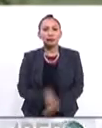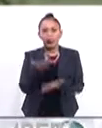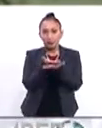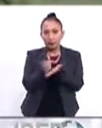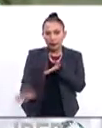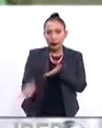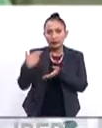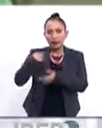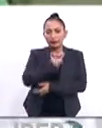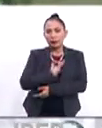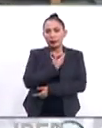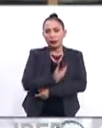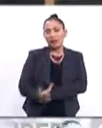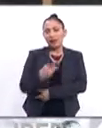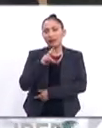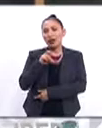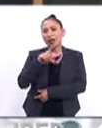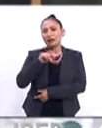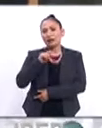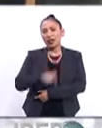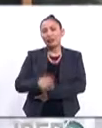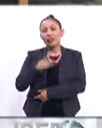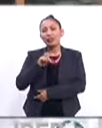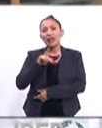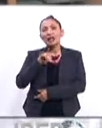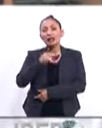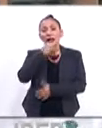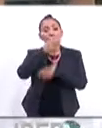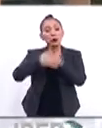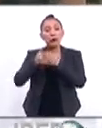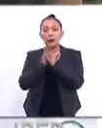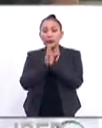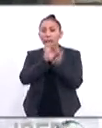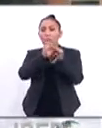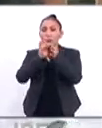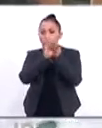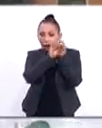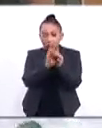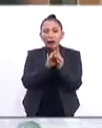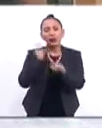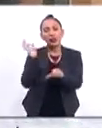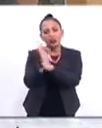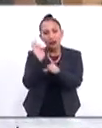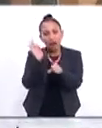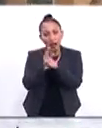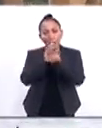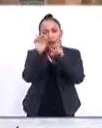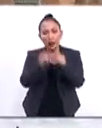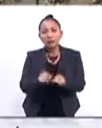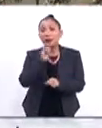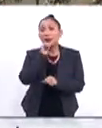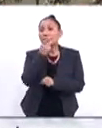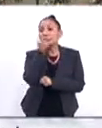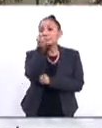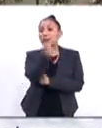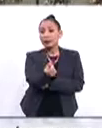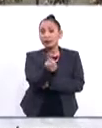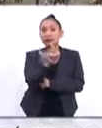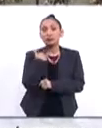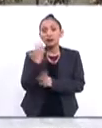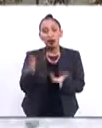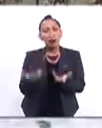Por su parte, la vicepresidenta venezolana, Delsi Rodríguez, hizo un llamado a la unidad y a defender la paz. También dijo que